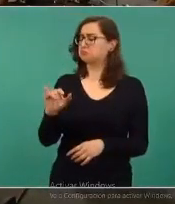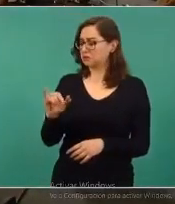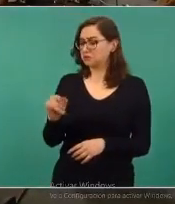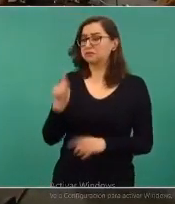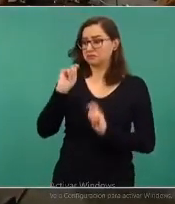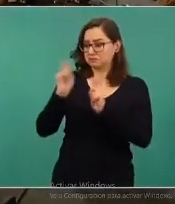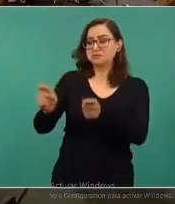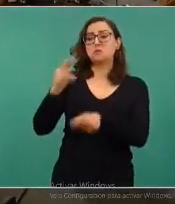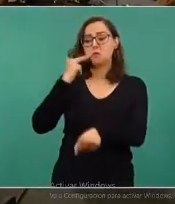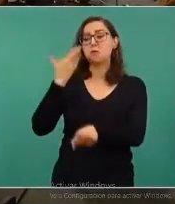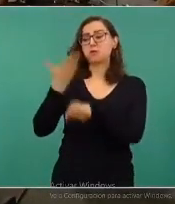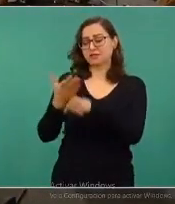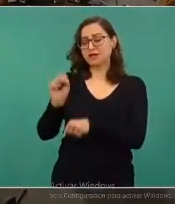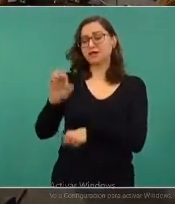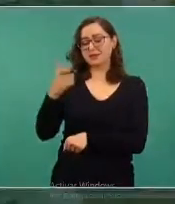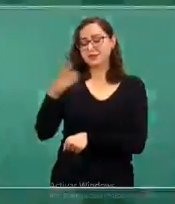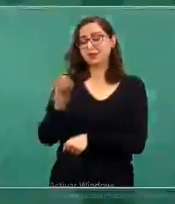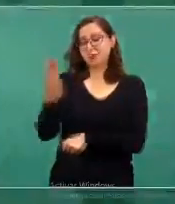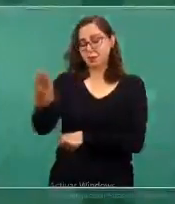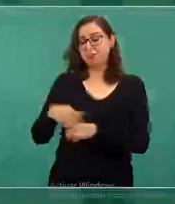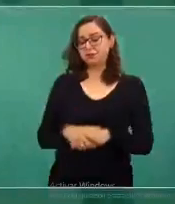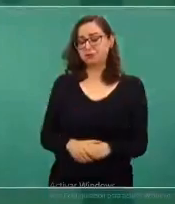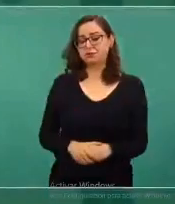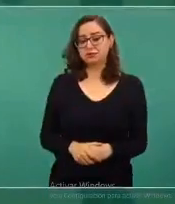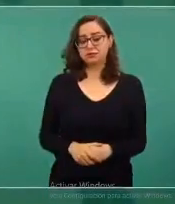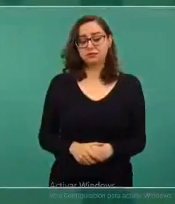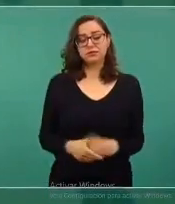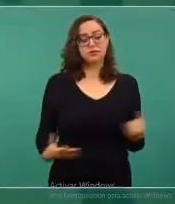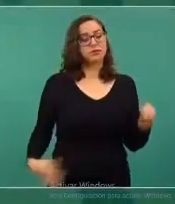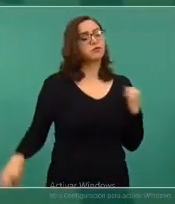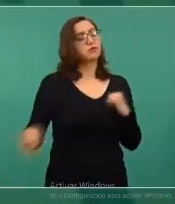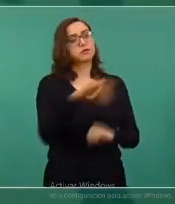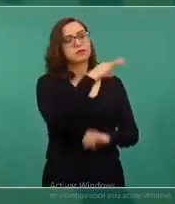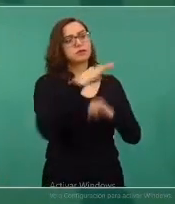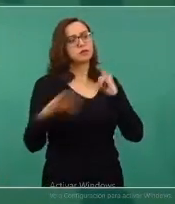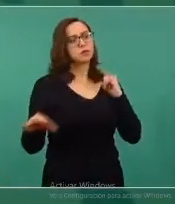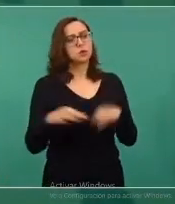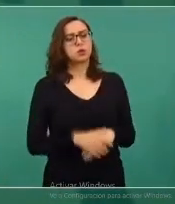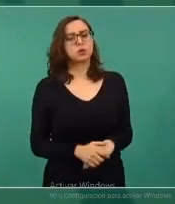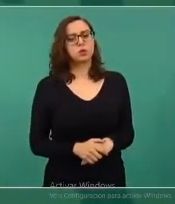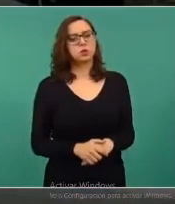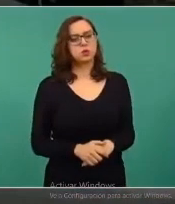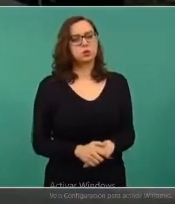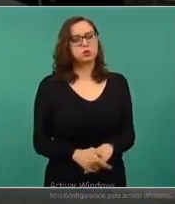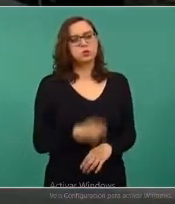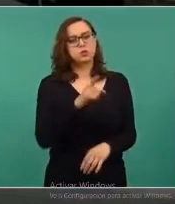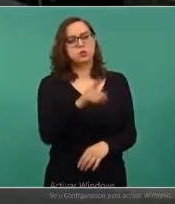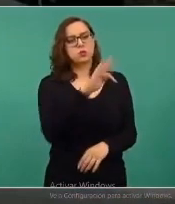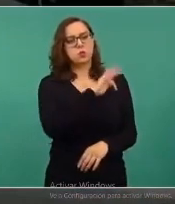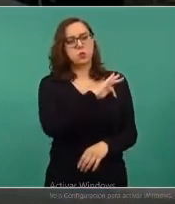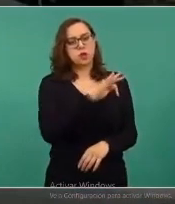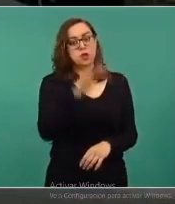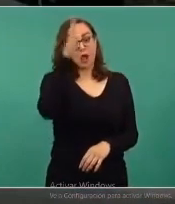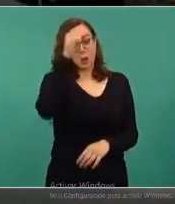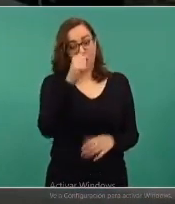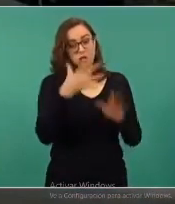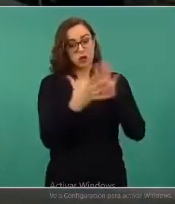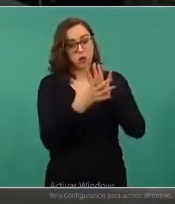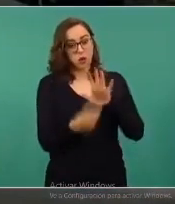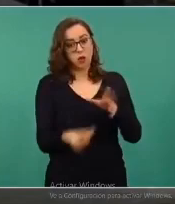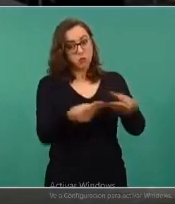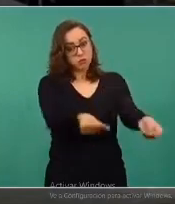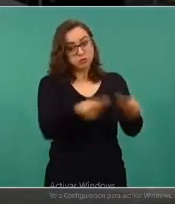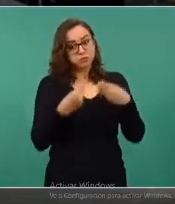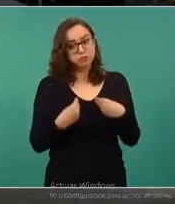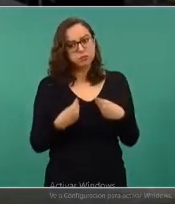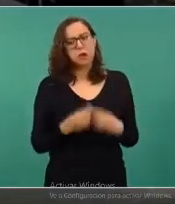Lo está viendo seguramente el secretario de Gobernación. Finalmente, ¿nos puede proporcionar una copia del convenio? Sí,